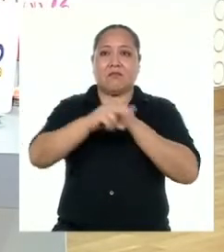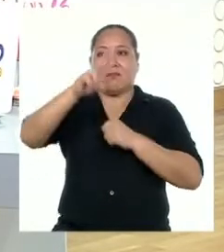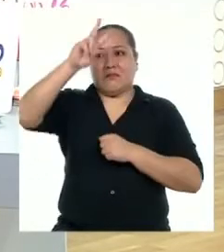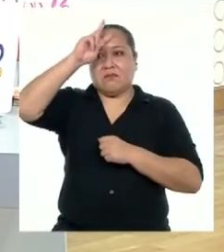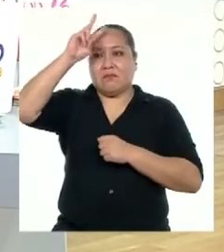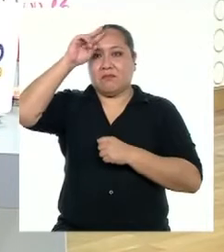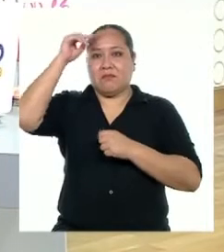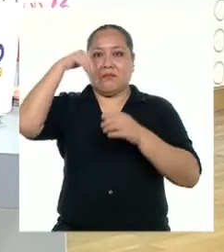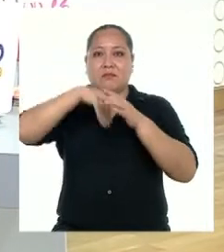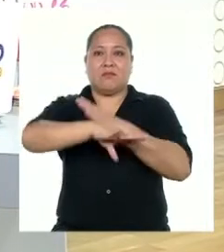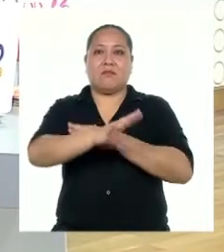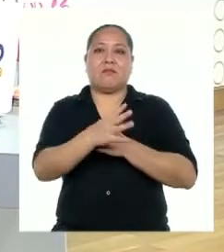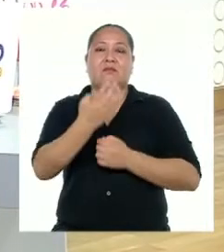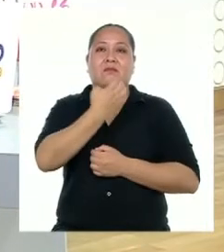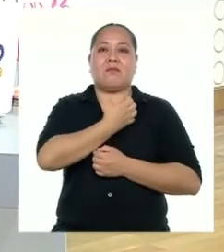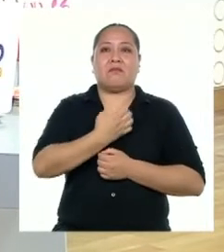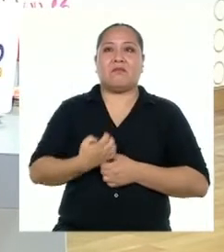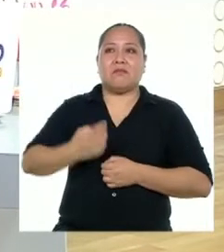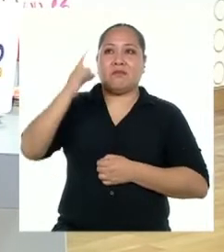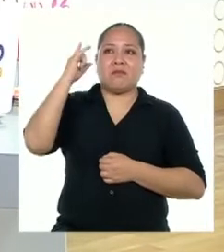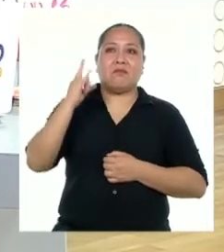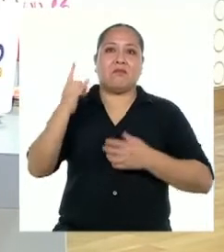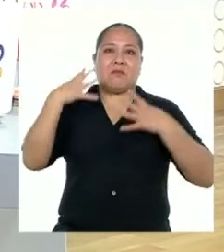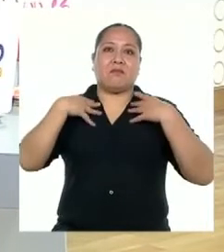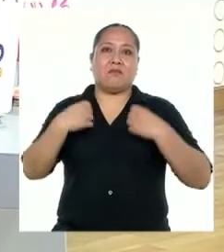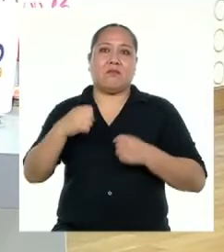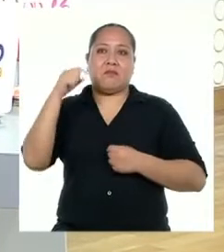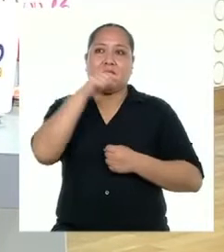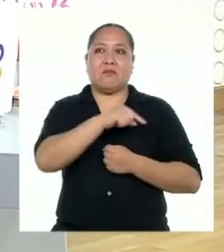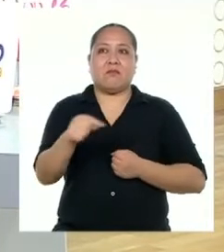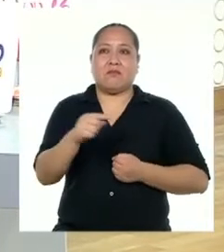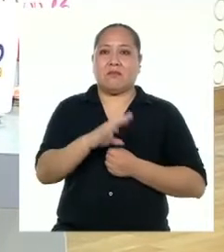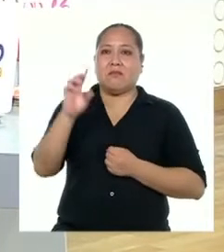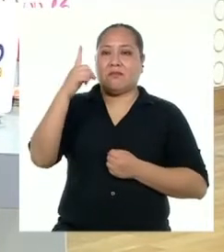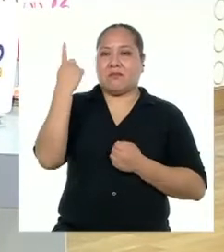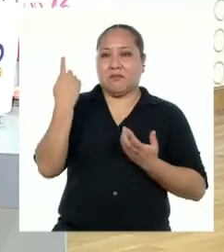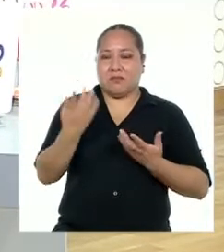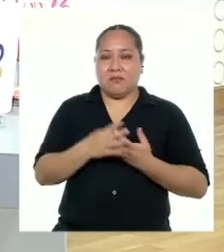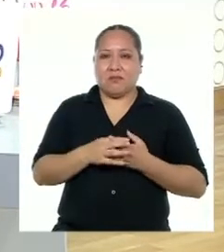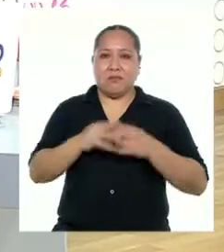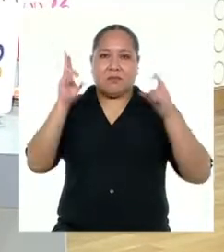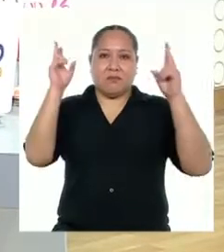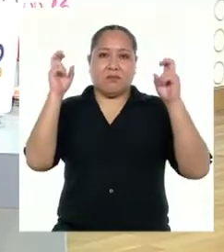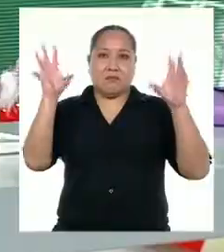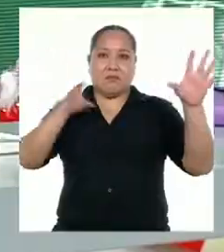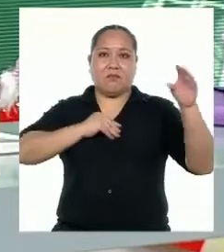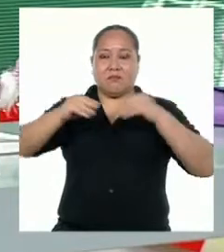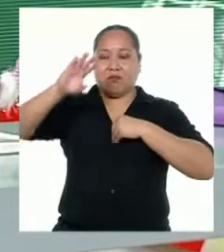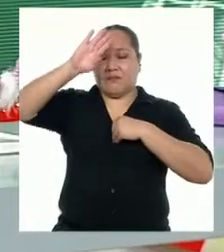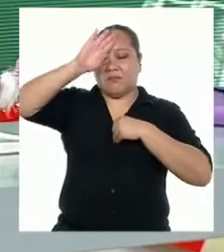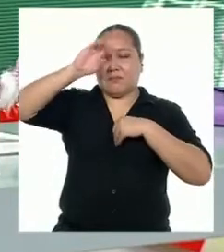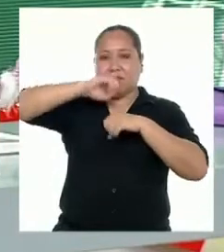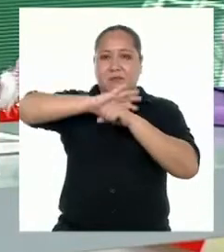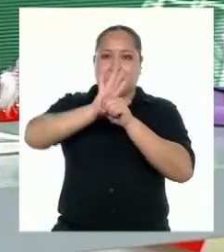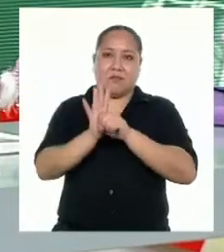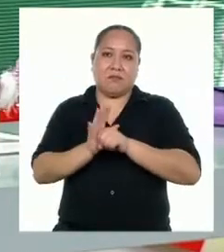en estado de emergencia sanitaria a causa de los primeros casos de COVID-19. Luego ya sabemos